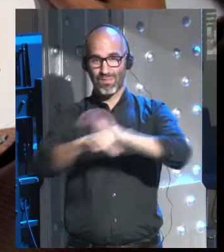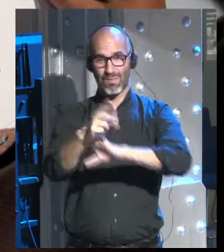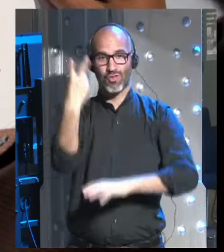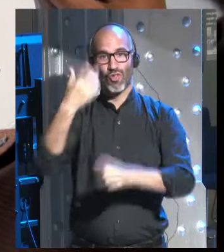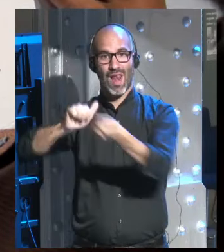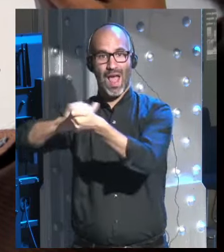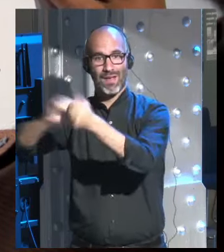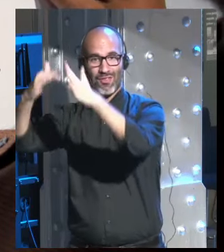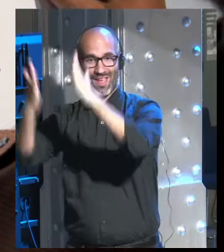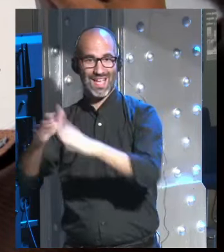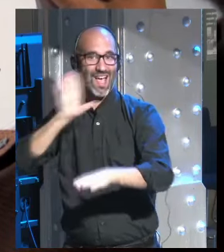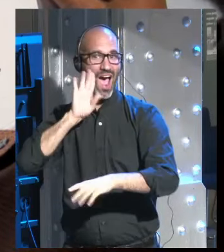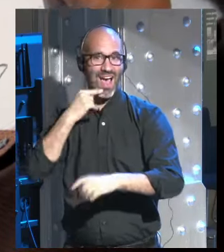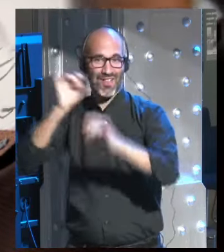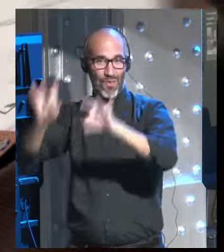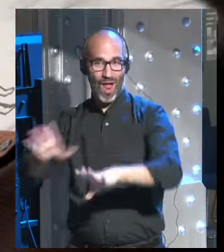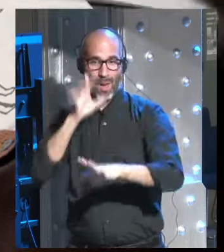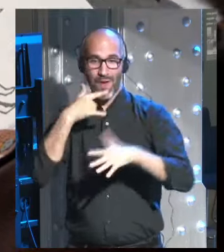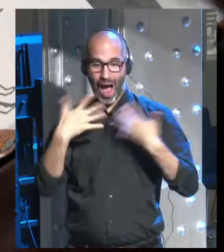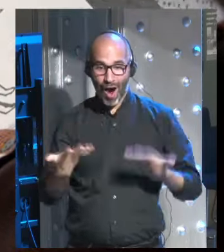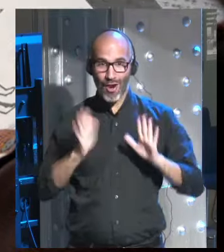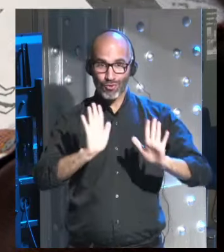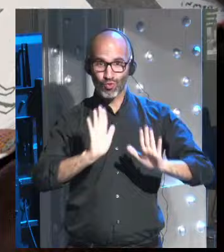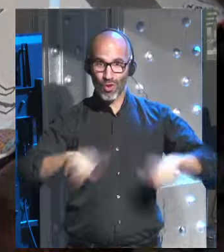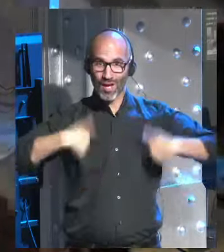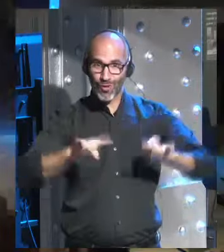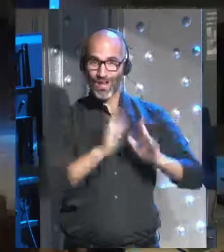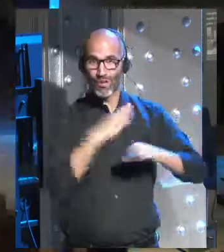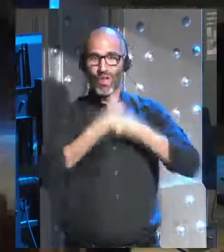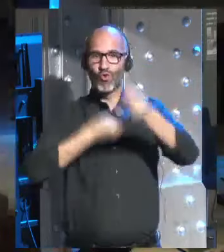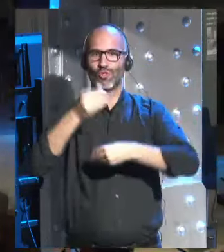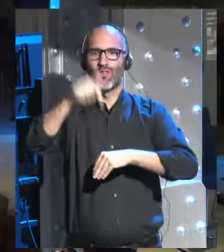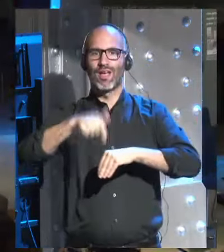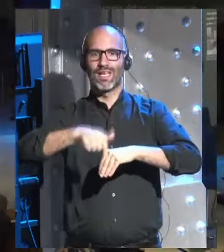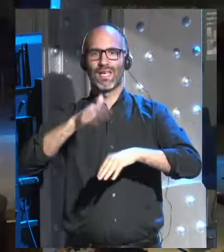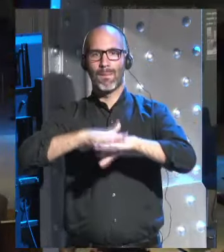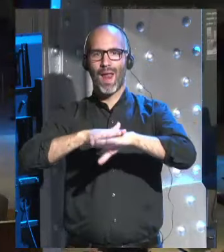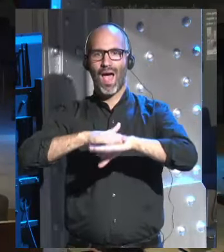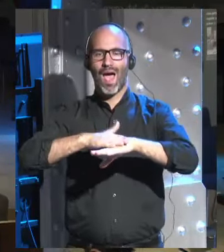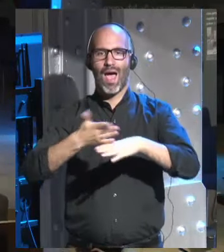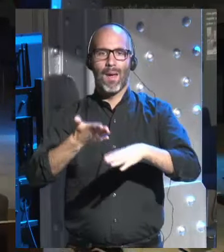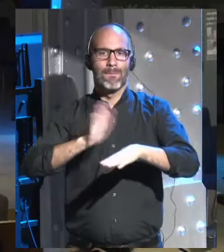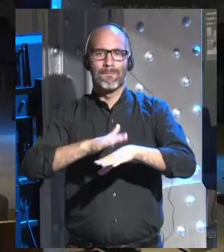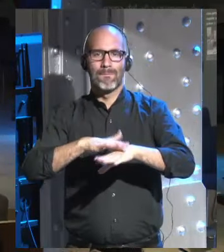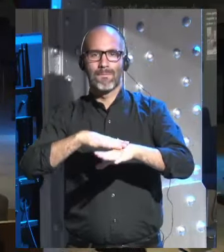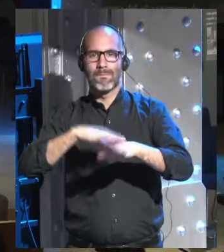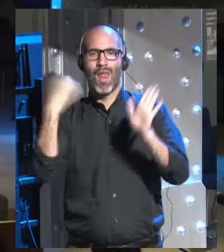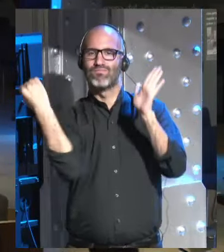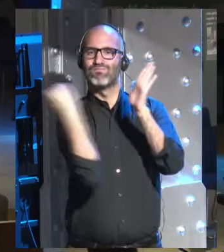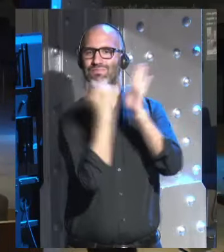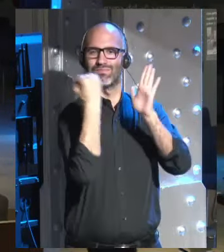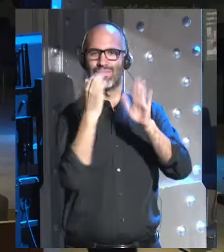lavando los cacharros pero mientras tanto los que tiene suyos los está utilizando aquí para dejar un